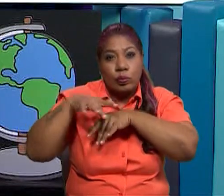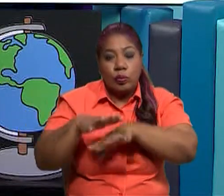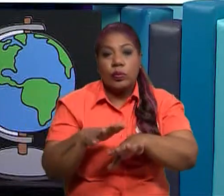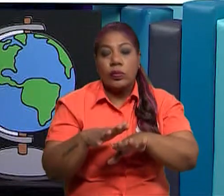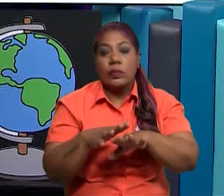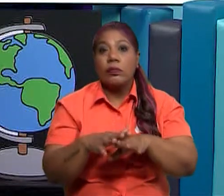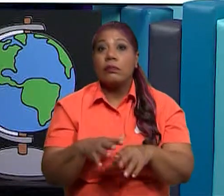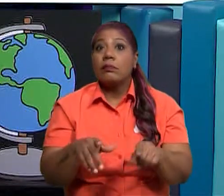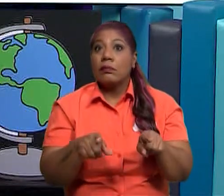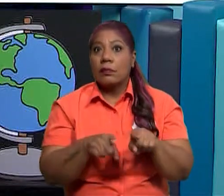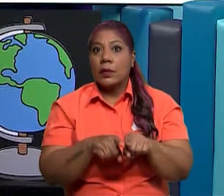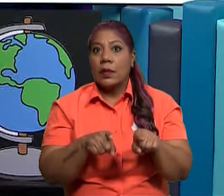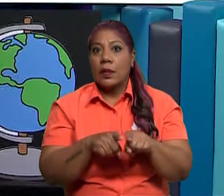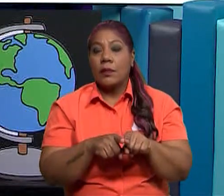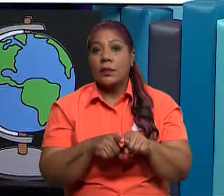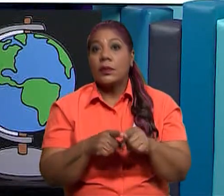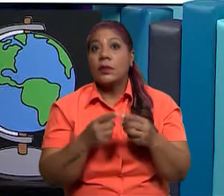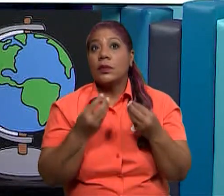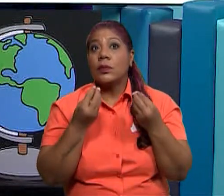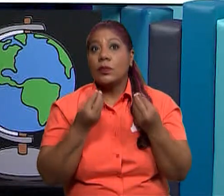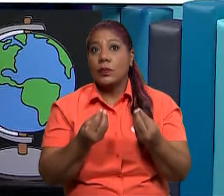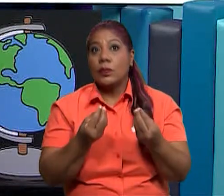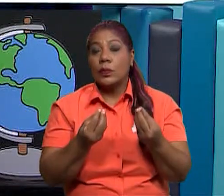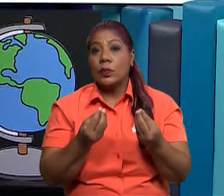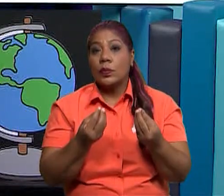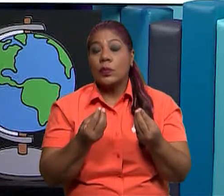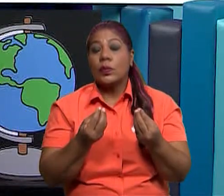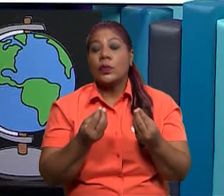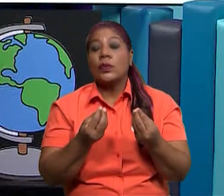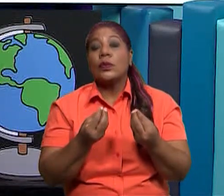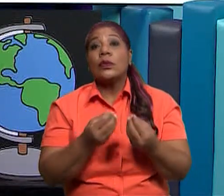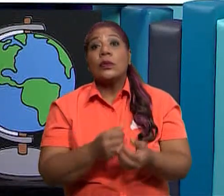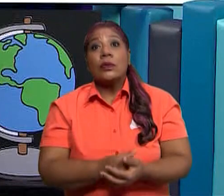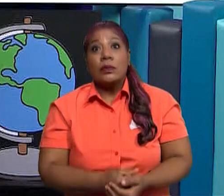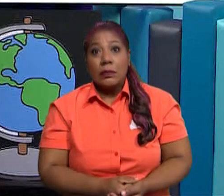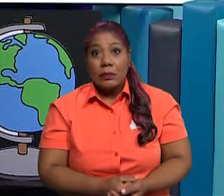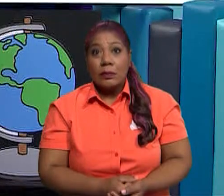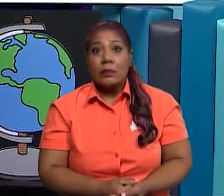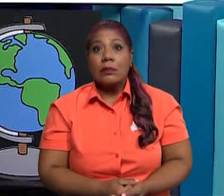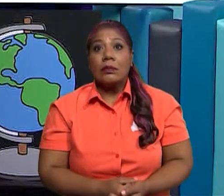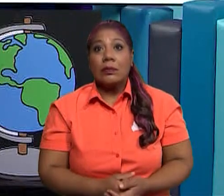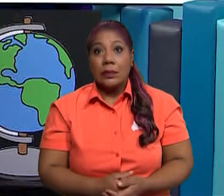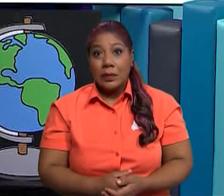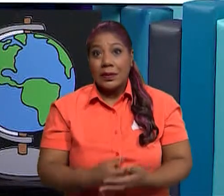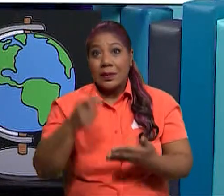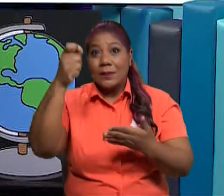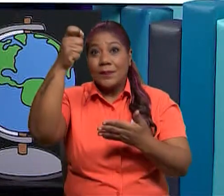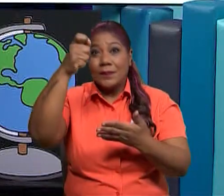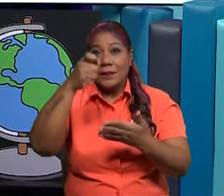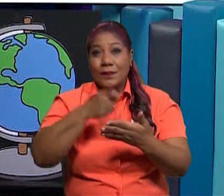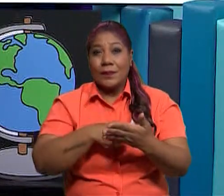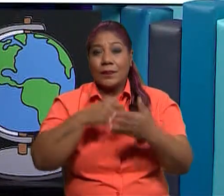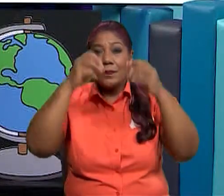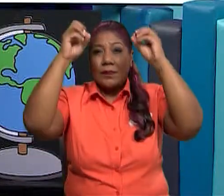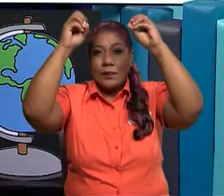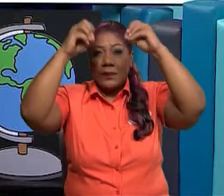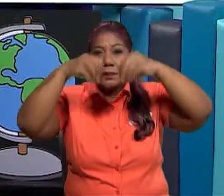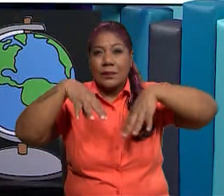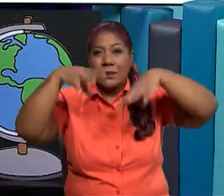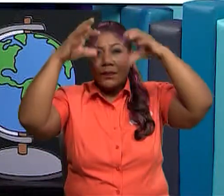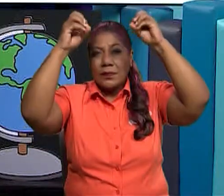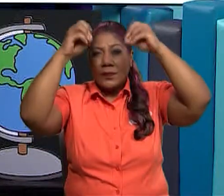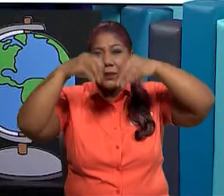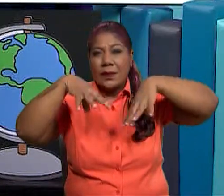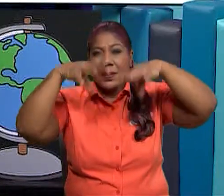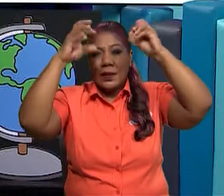accidentes, muchos incidentes, perdón, con la época de lluvia, ¿verdad? Ya vimos las inundaciones,